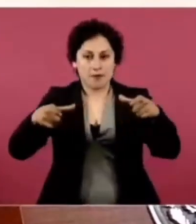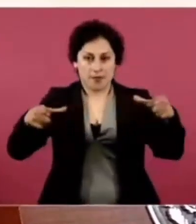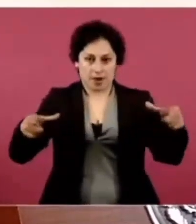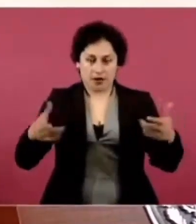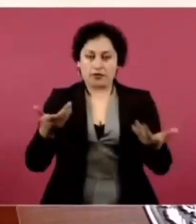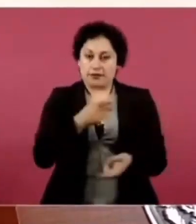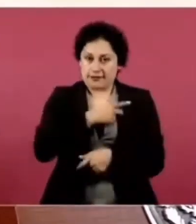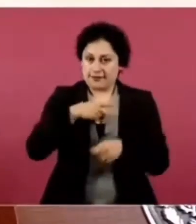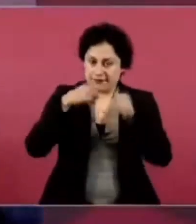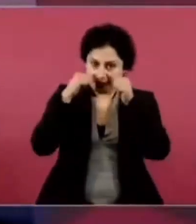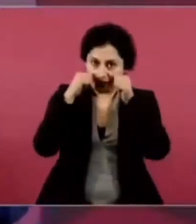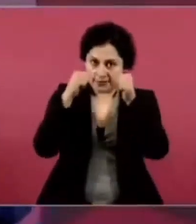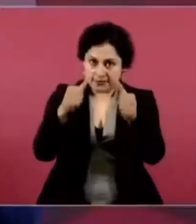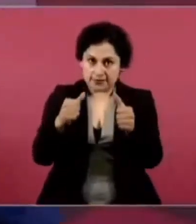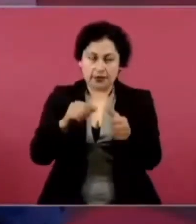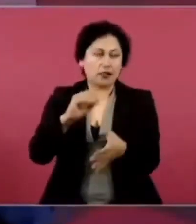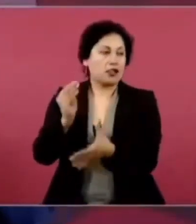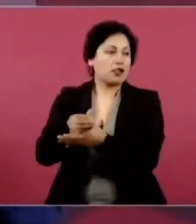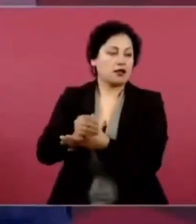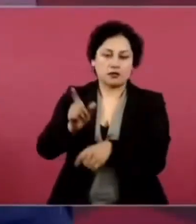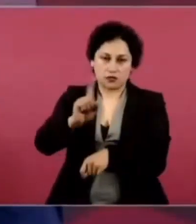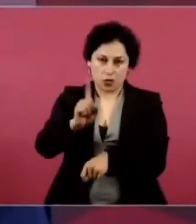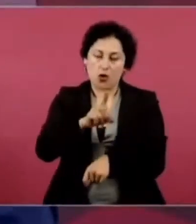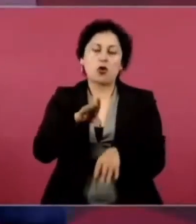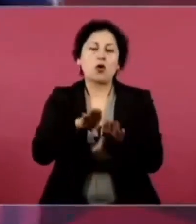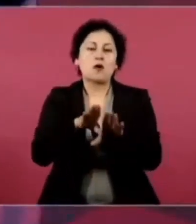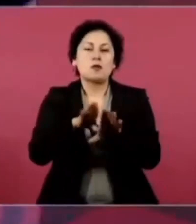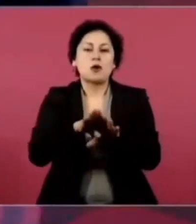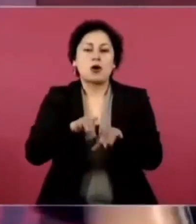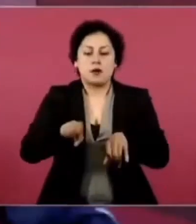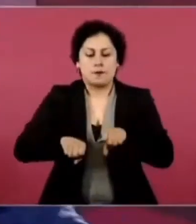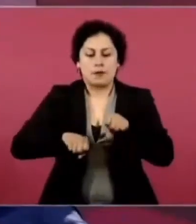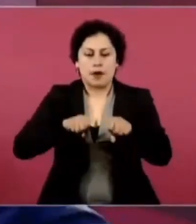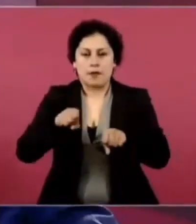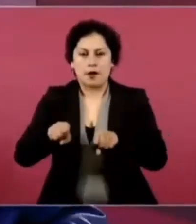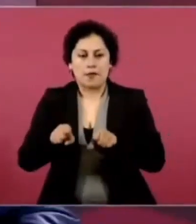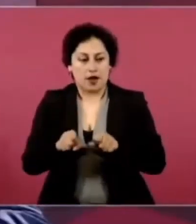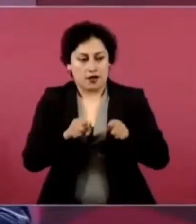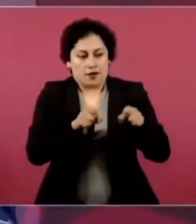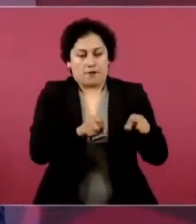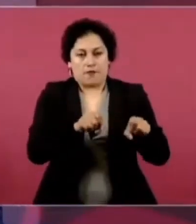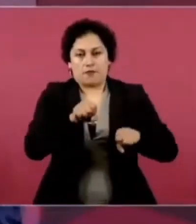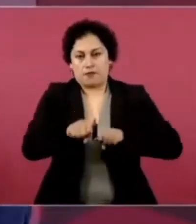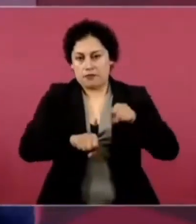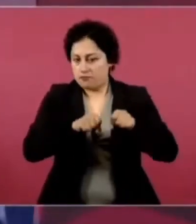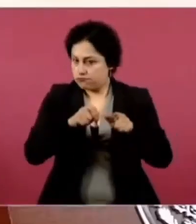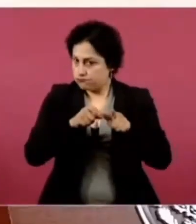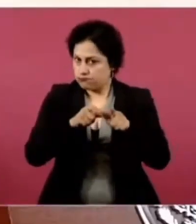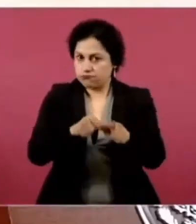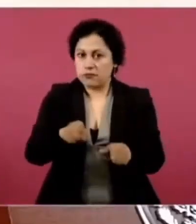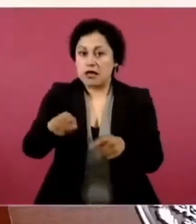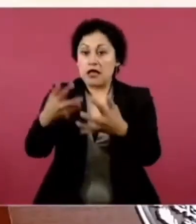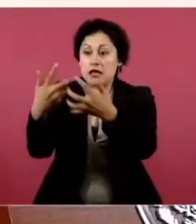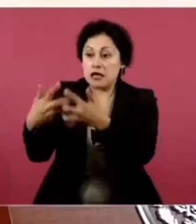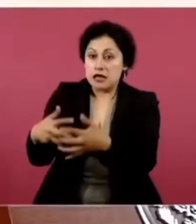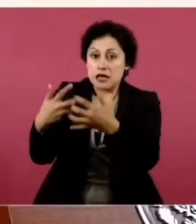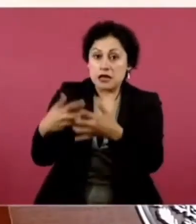de pedalear, que no se pare la industria